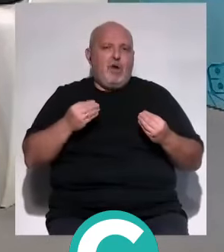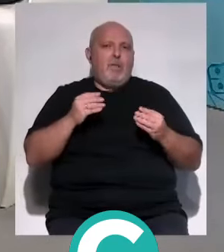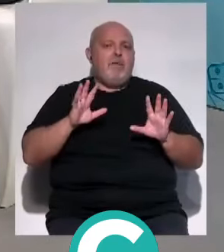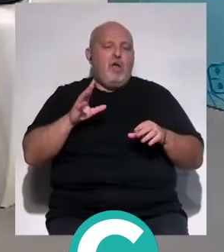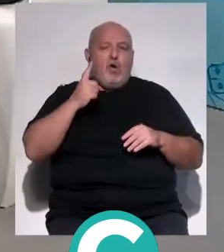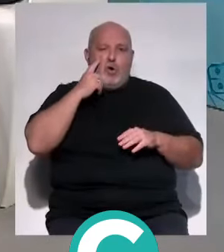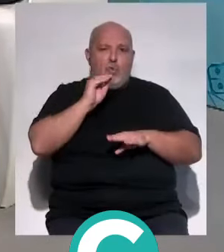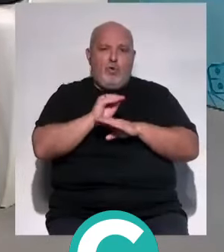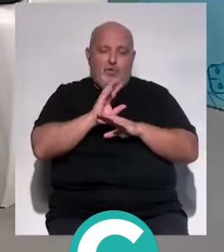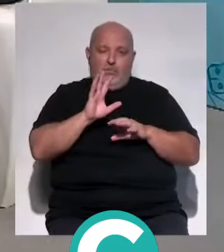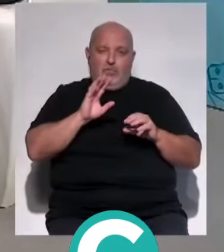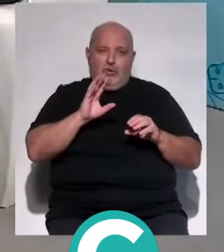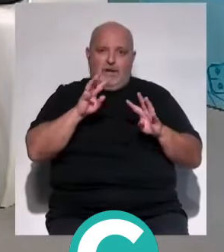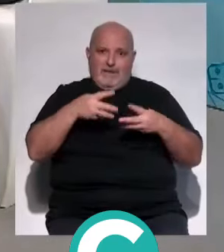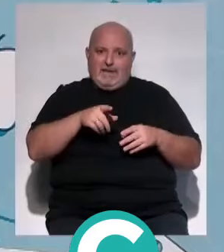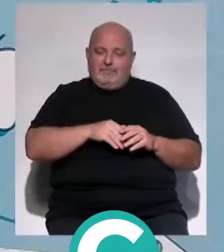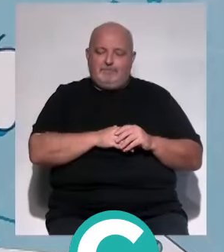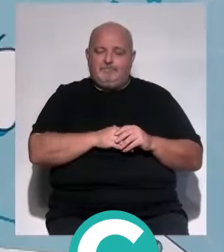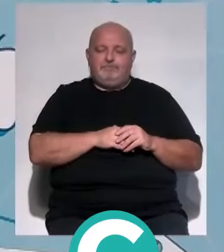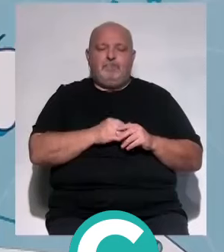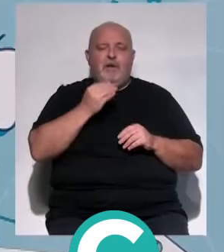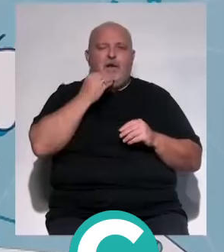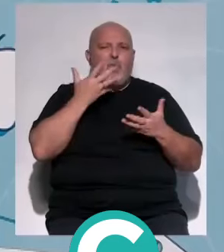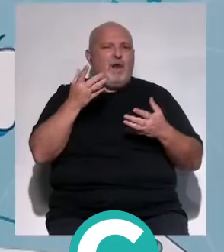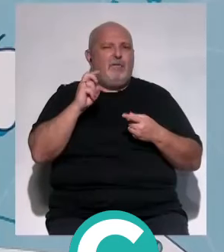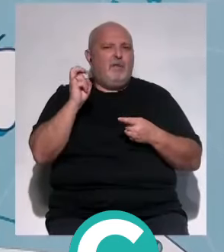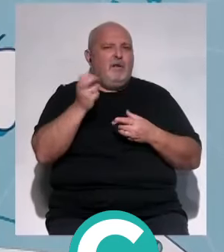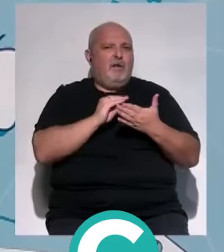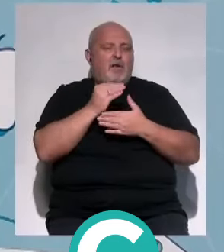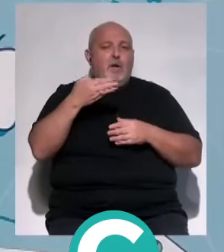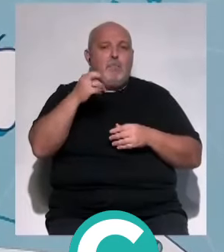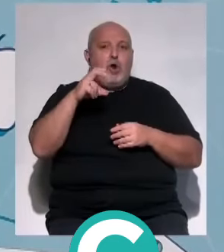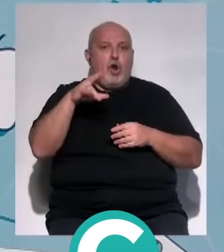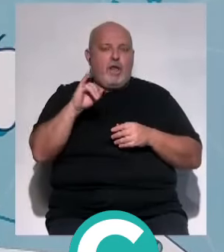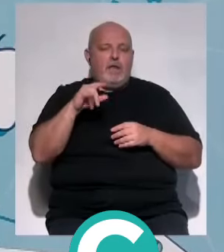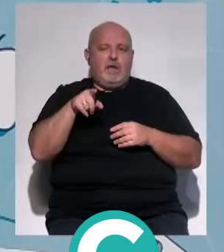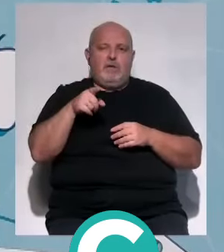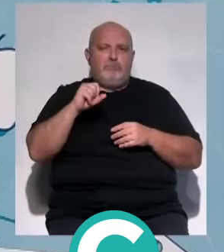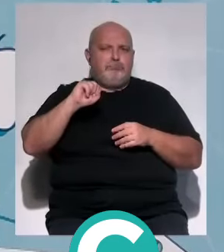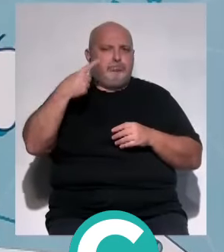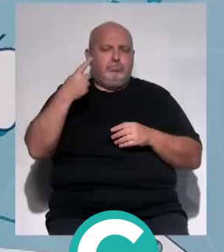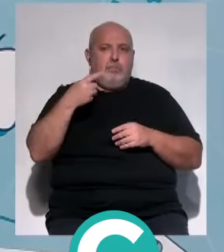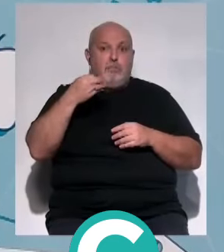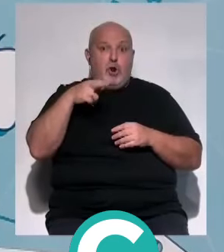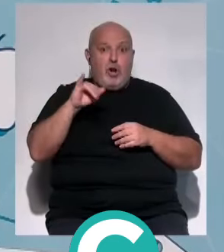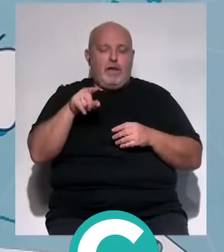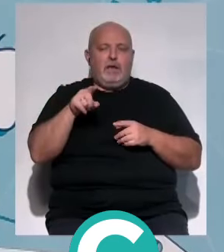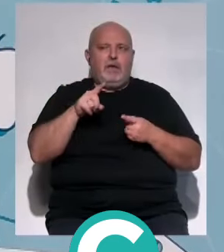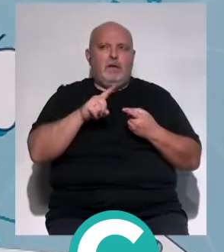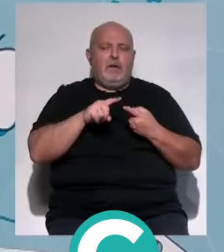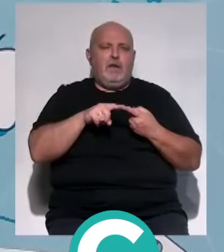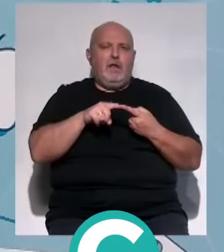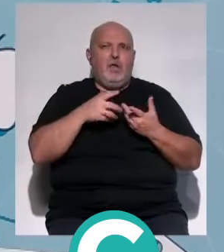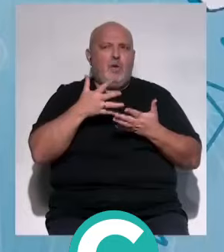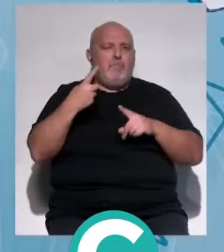ojo a lo que buscamos por internet. ¿Qué alimentos serían? Por ejemplo, el brócoli es un superalimento. El brócoli creo que